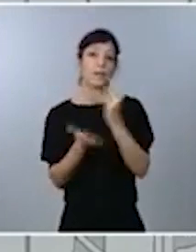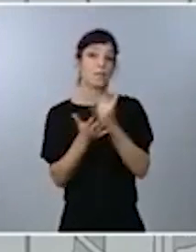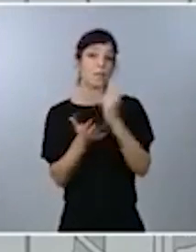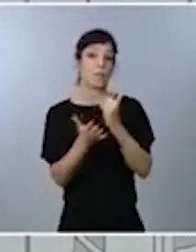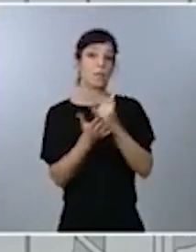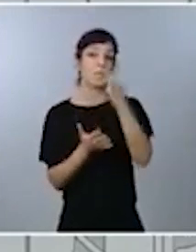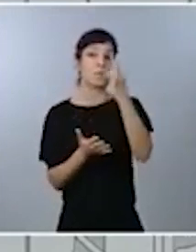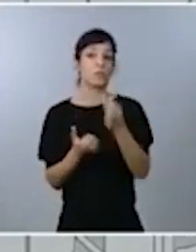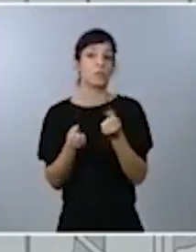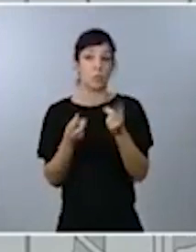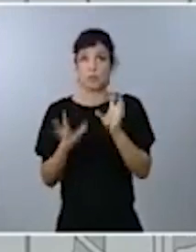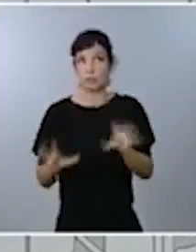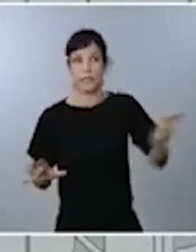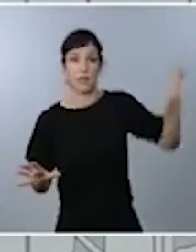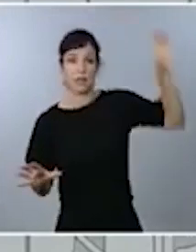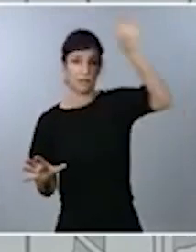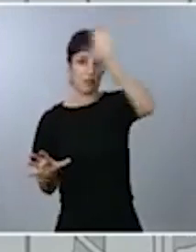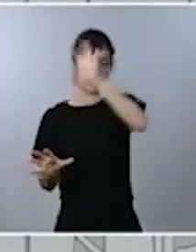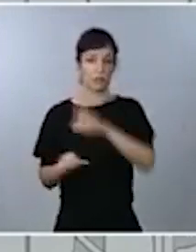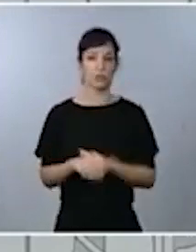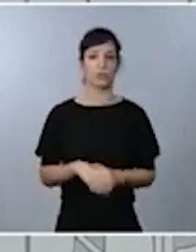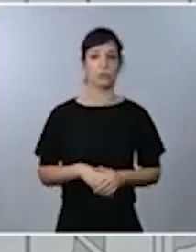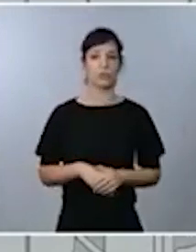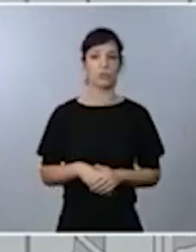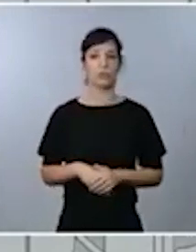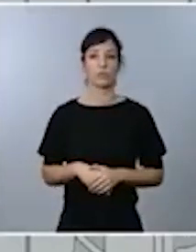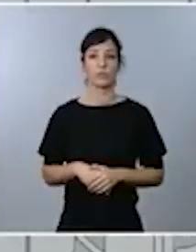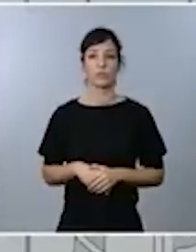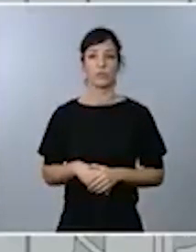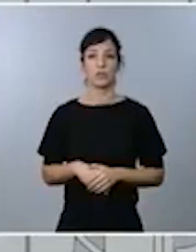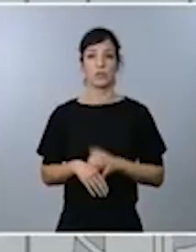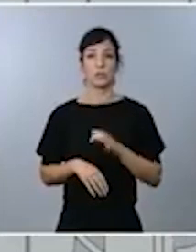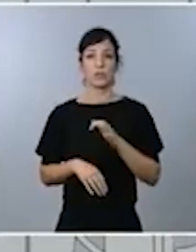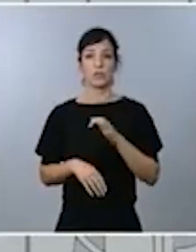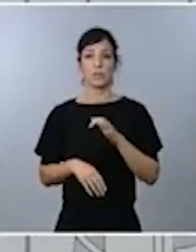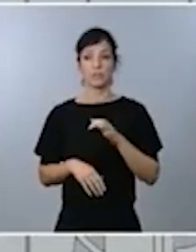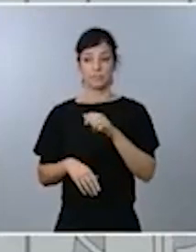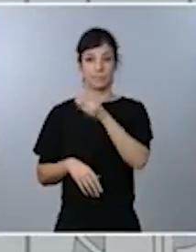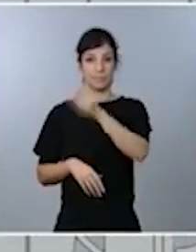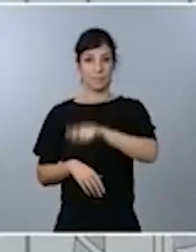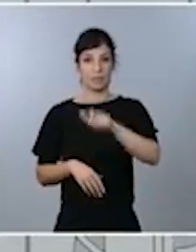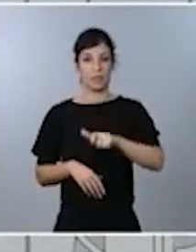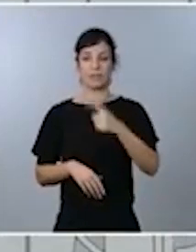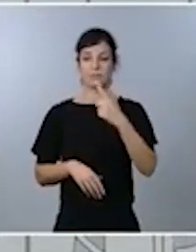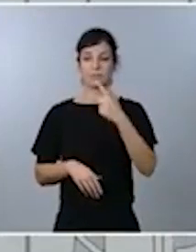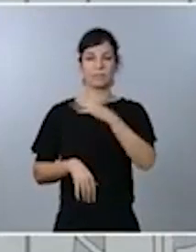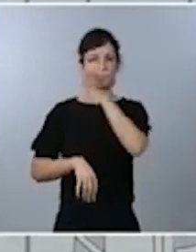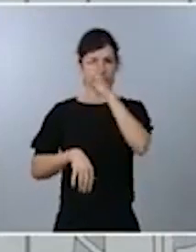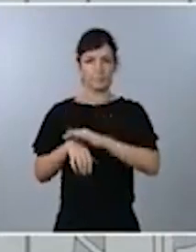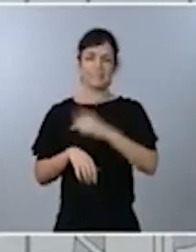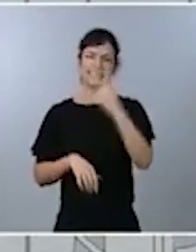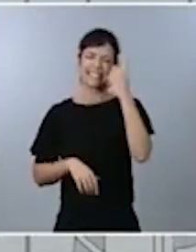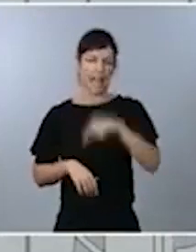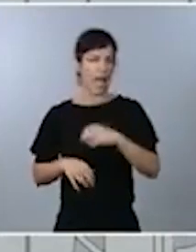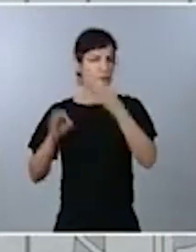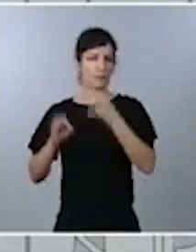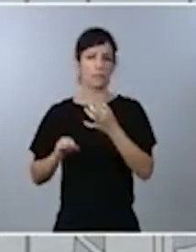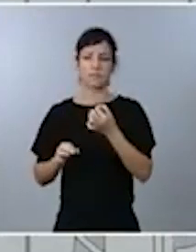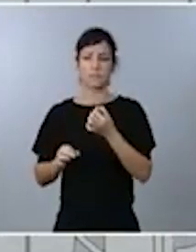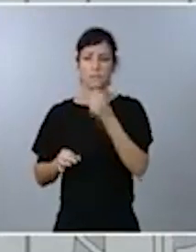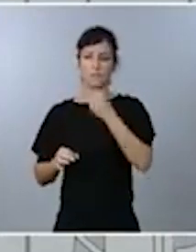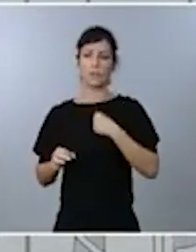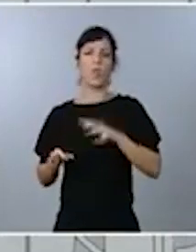los territorios y el porcentaje de casos con trazabilidad, es decir, que se conozca exactamente cuál es el origen de la infección.